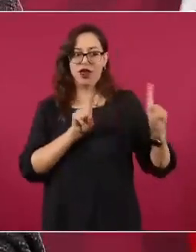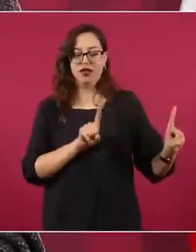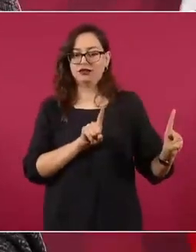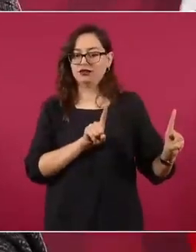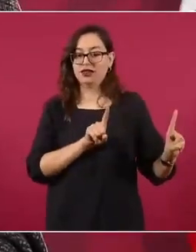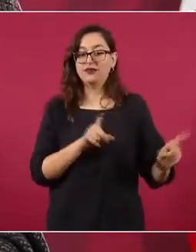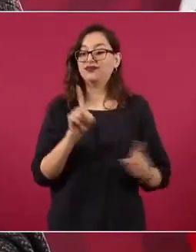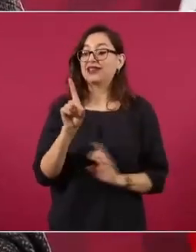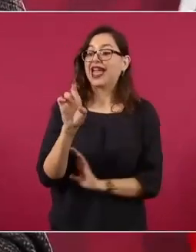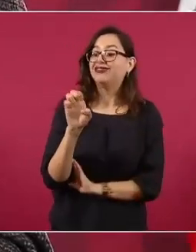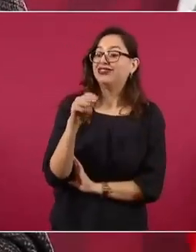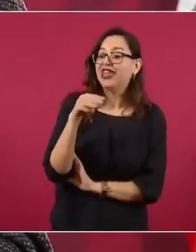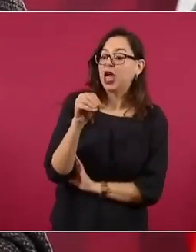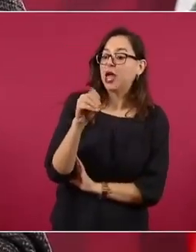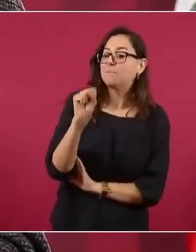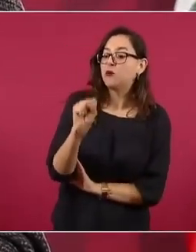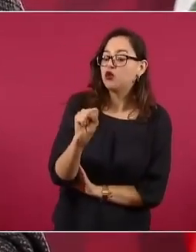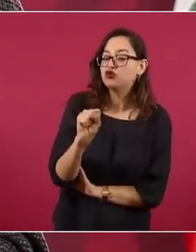Demos